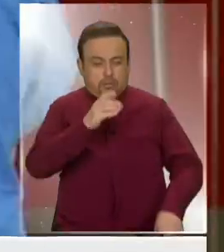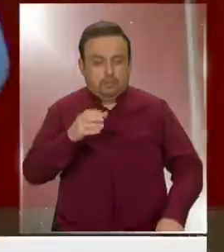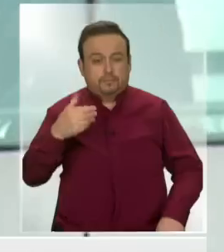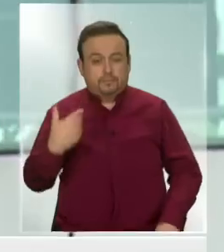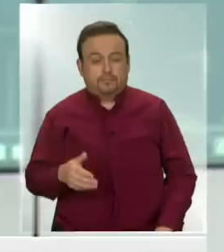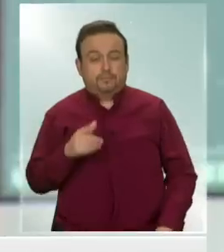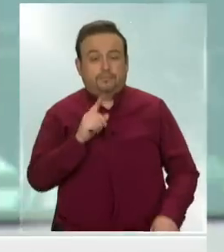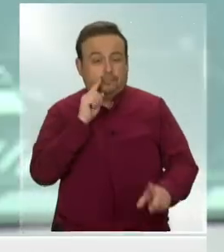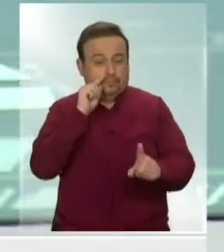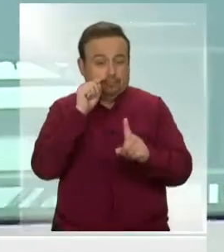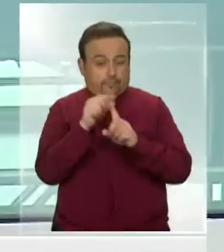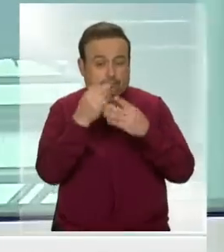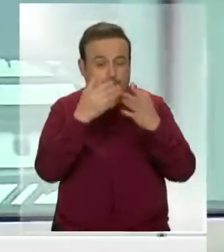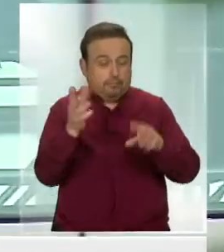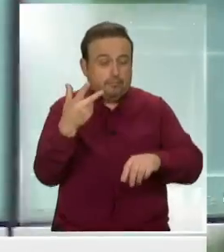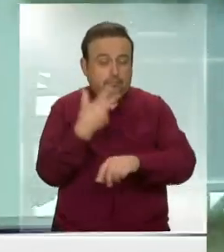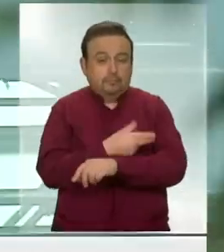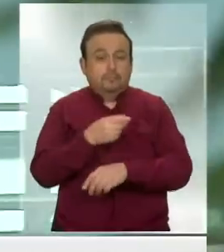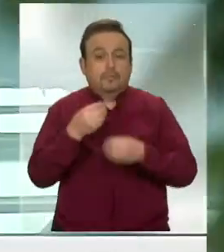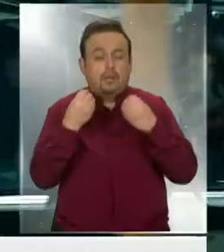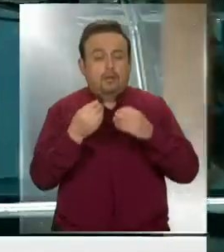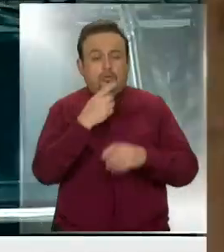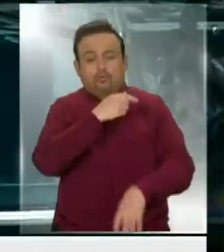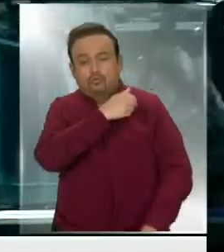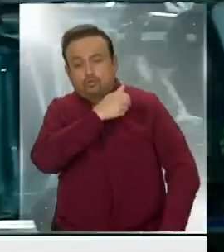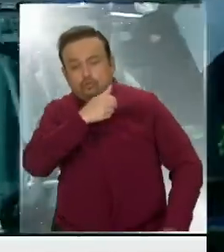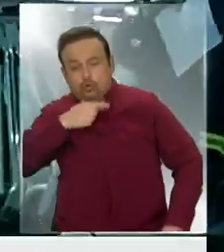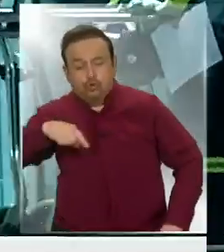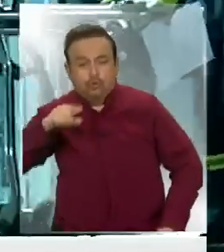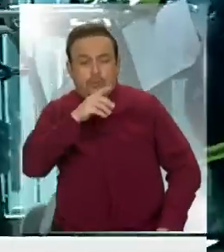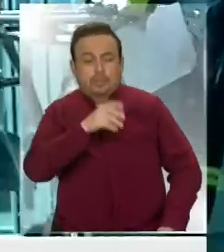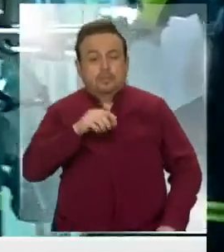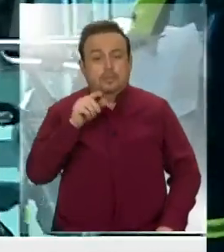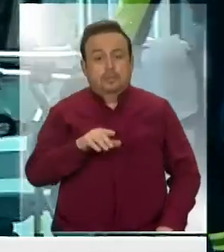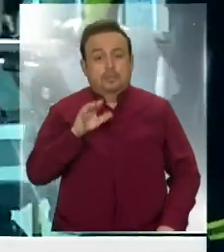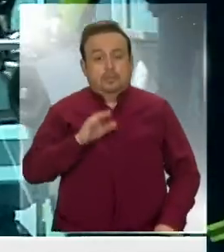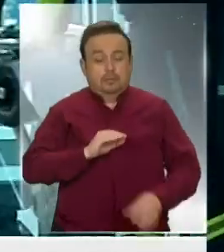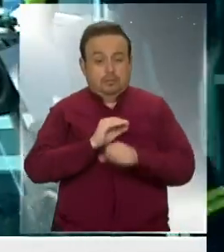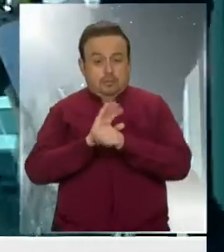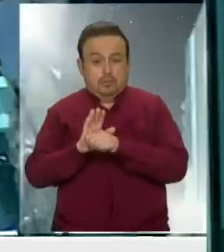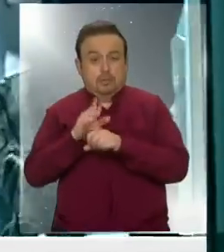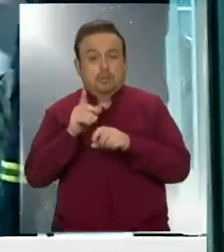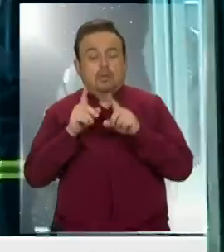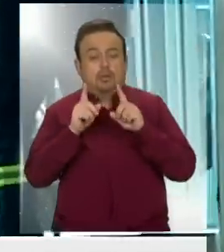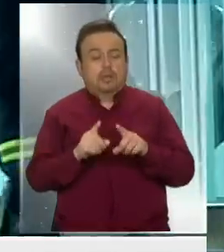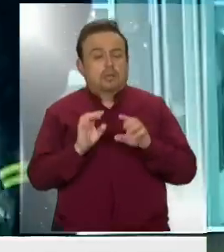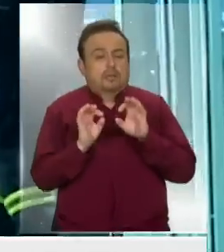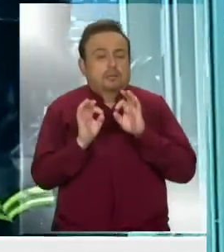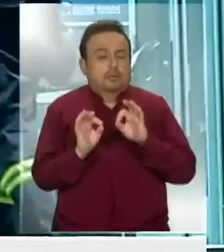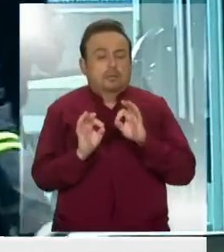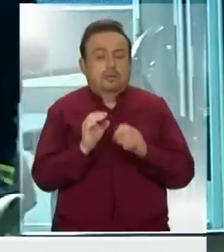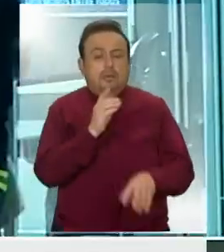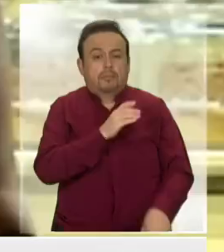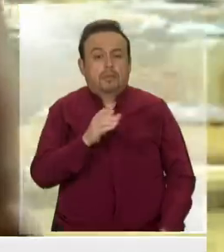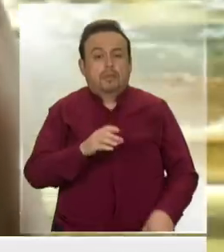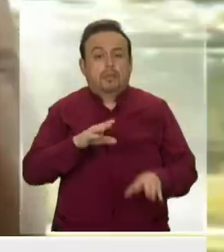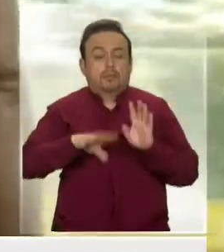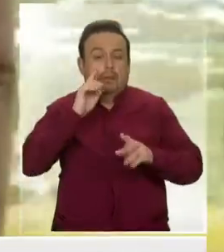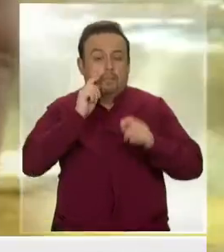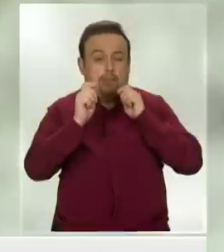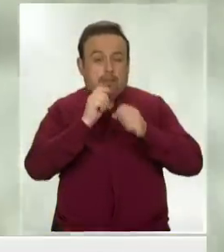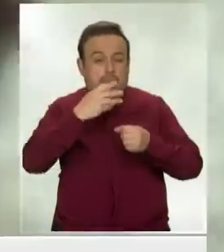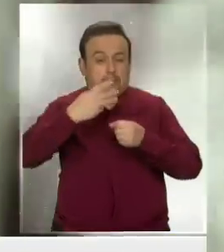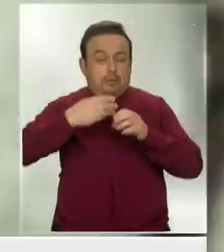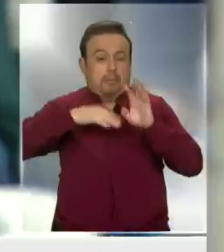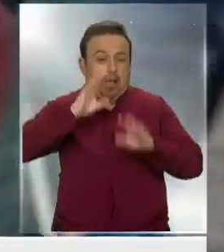La finalidad de cualquier vacuna es que funcione para toda la población y en el caso del coronavirus, en particular para la población de riesgo.